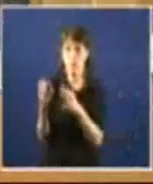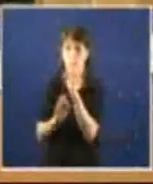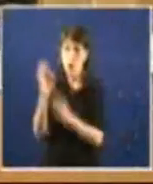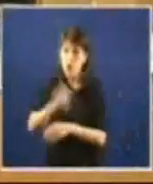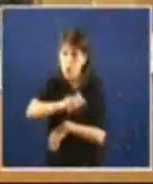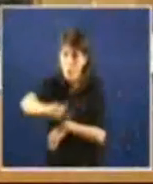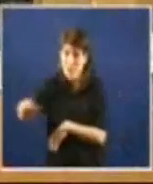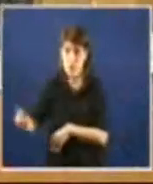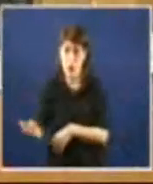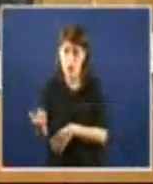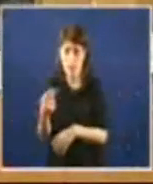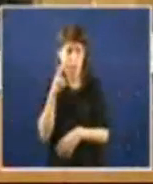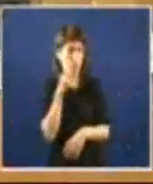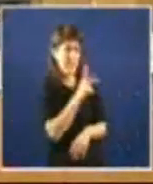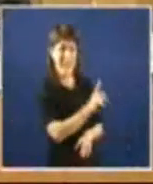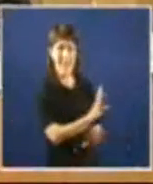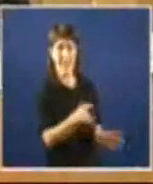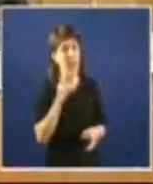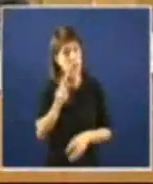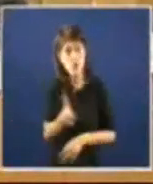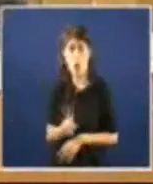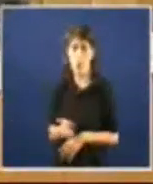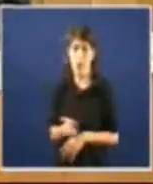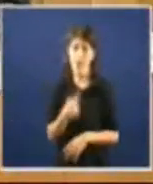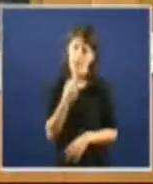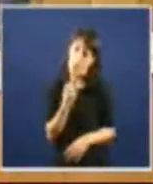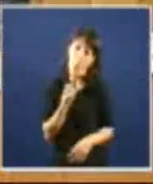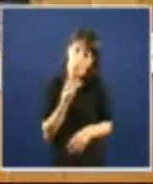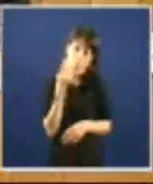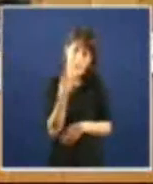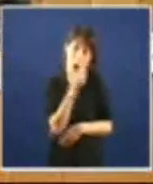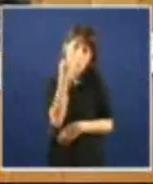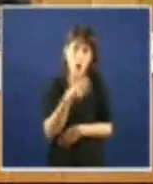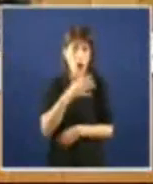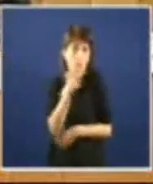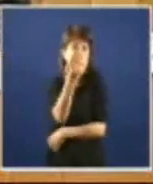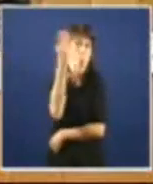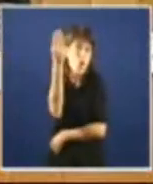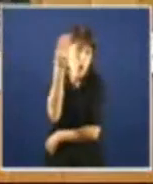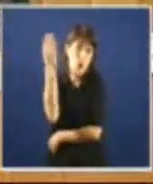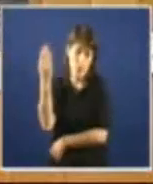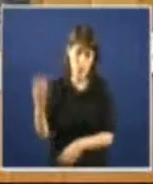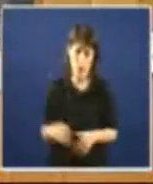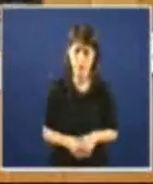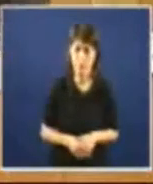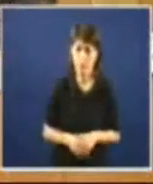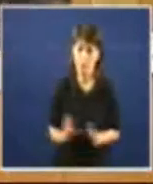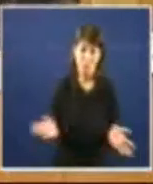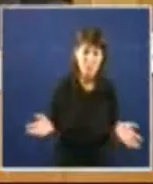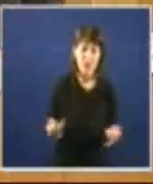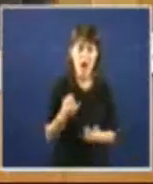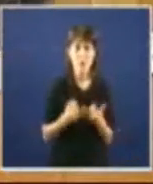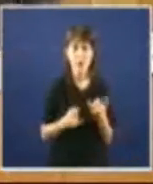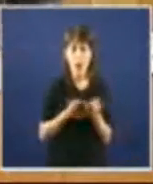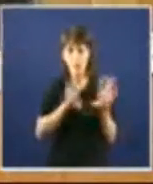clásico galego que nunca pensaría que fosse esta traducción pois nada de todo isto